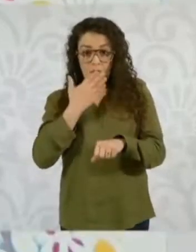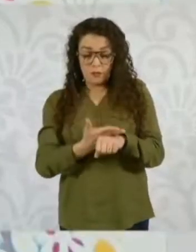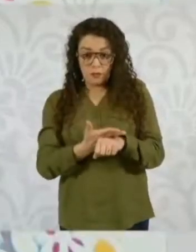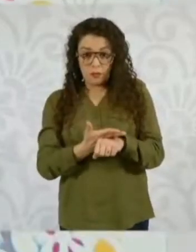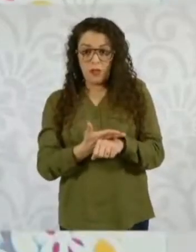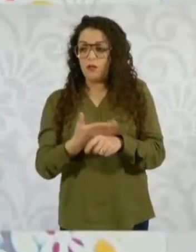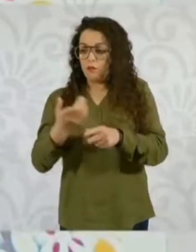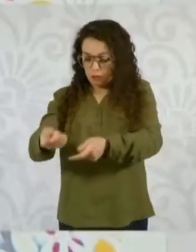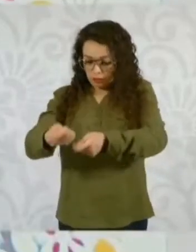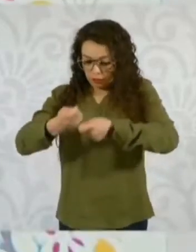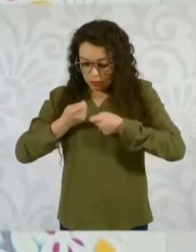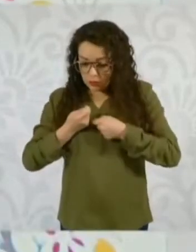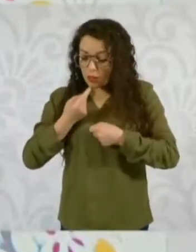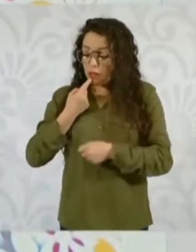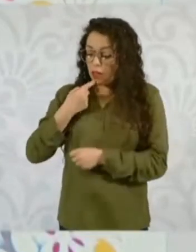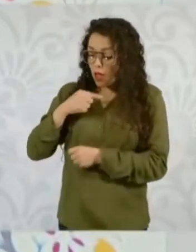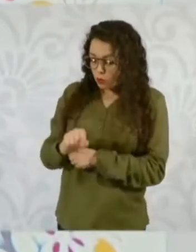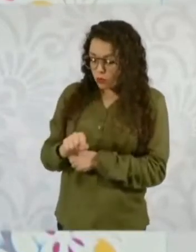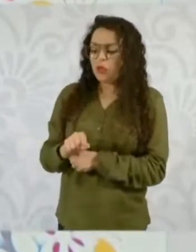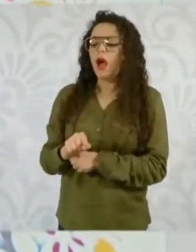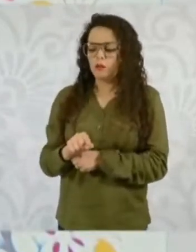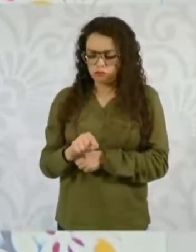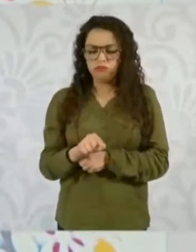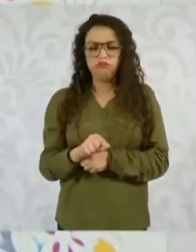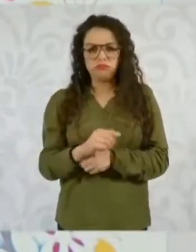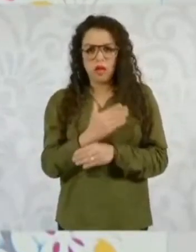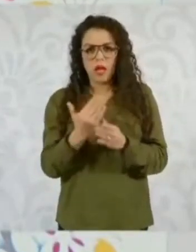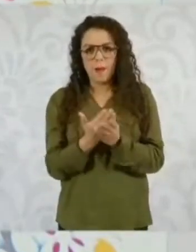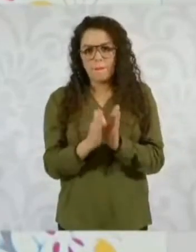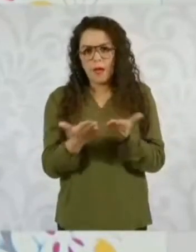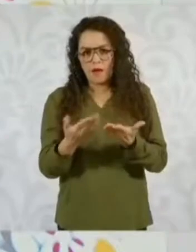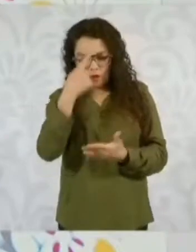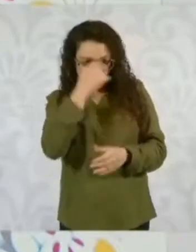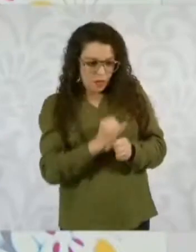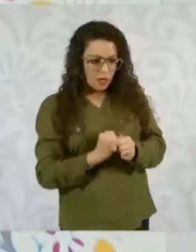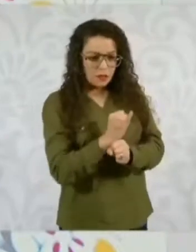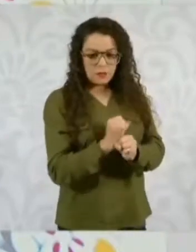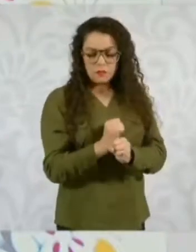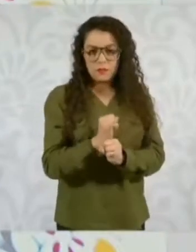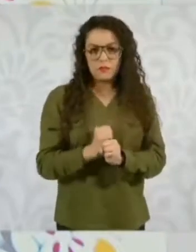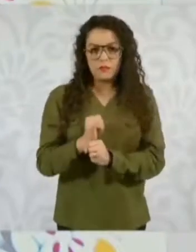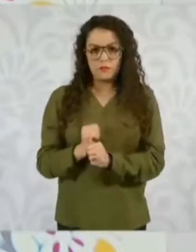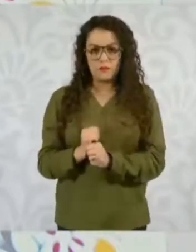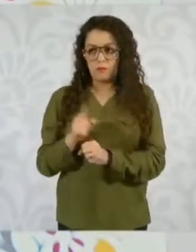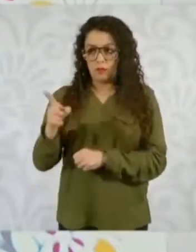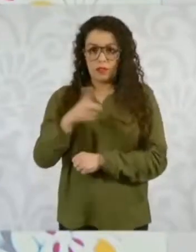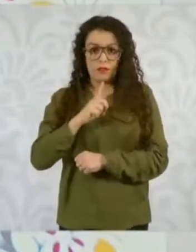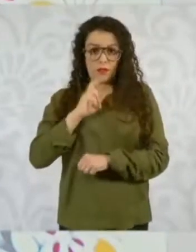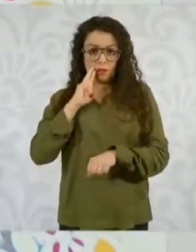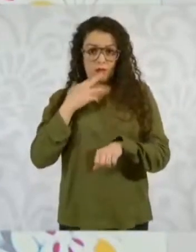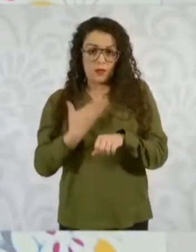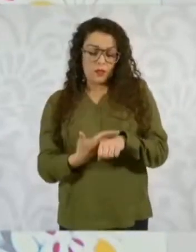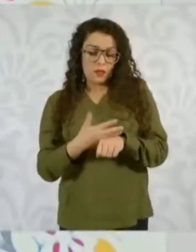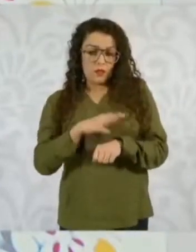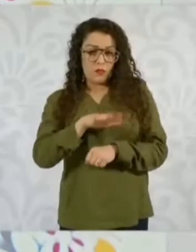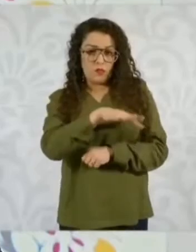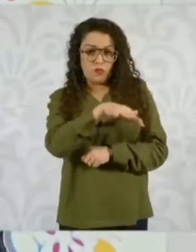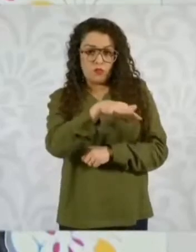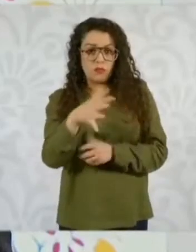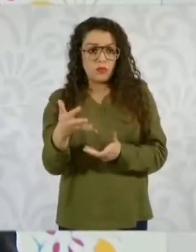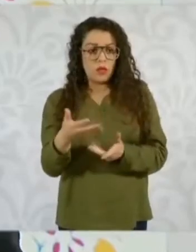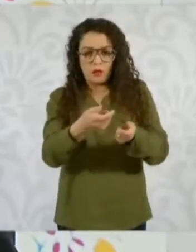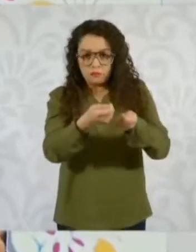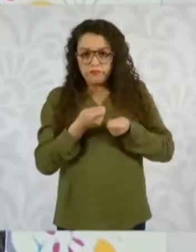se presenta la denuncia y la fiscalía tiene la obligación de integrar las pruebas, que sean proporcionadas por la